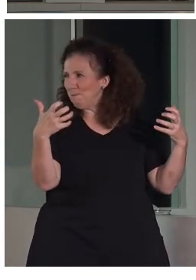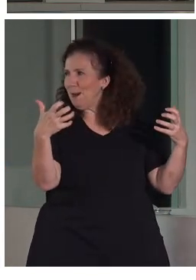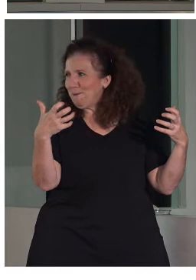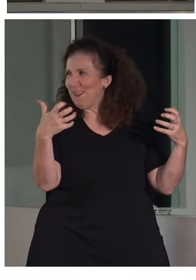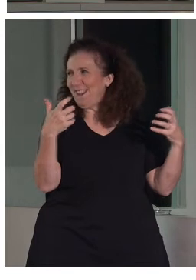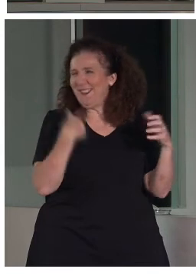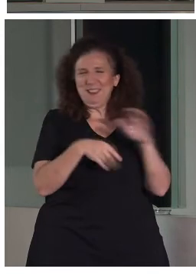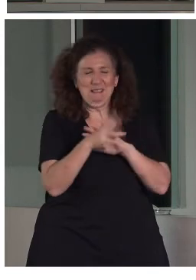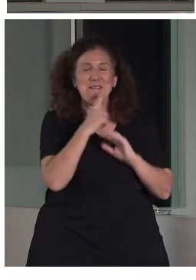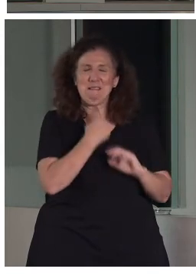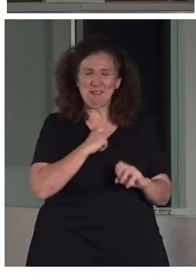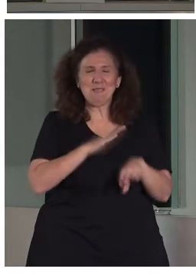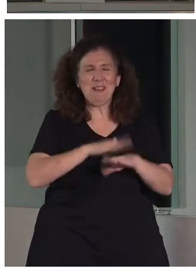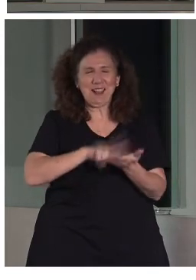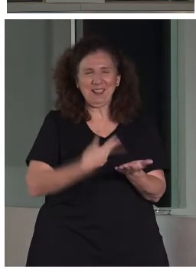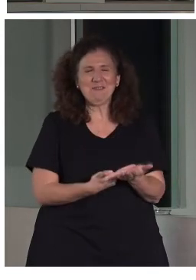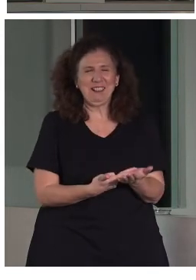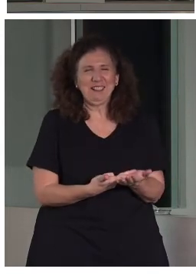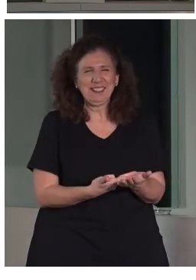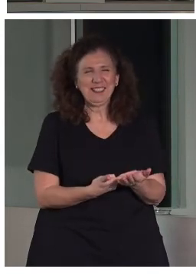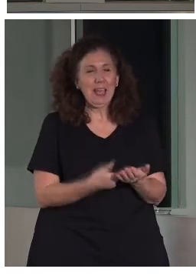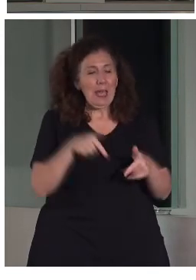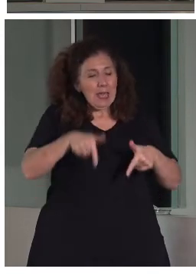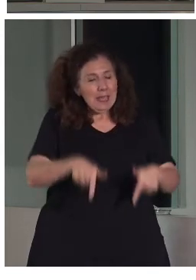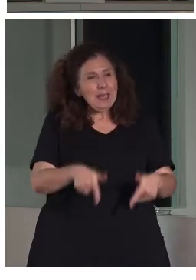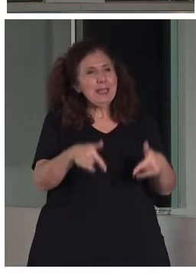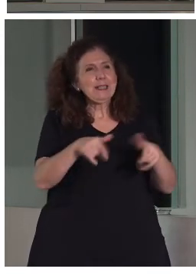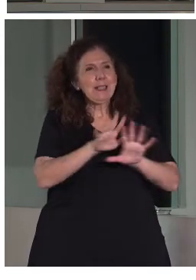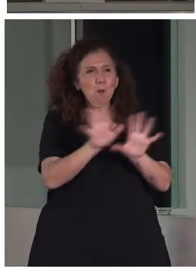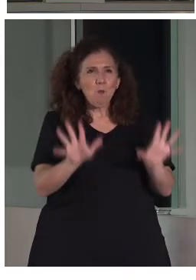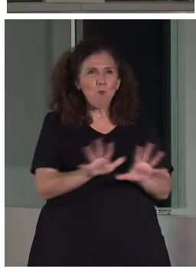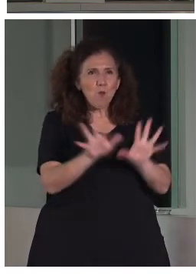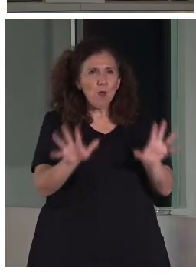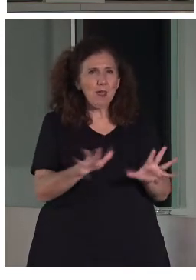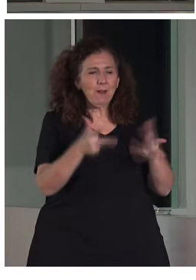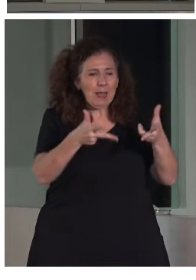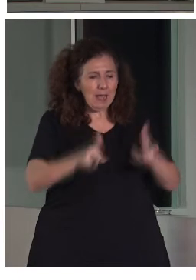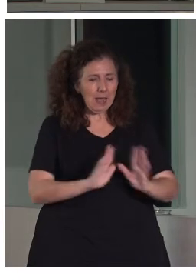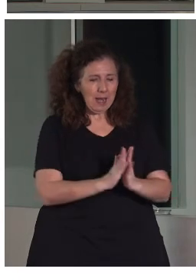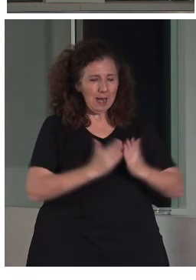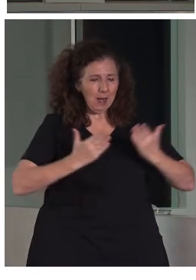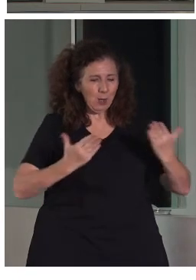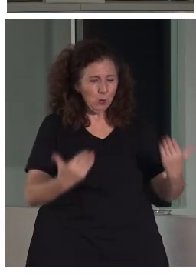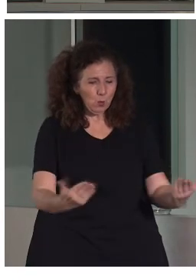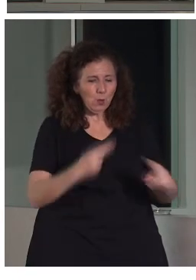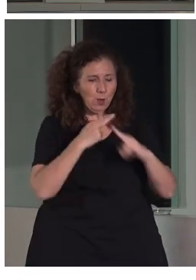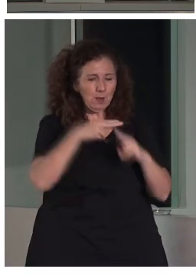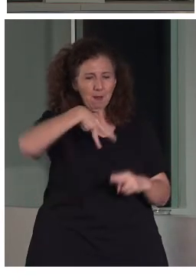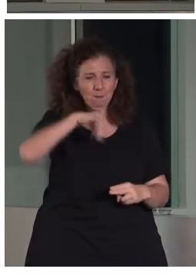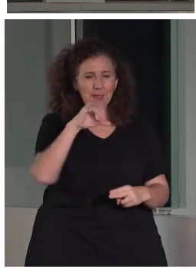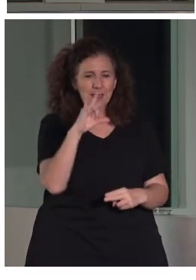lengua de signos, pero lo siento. Este mueble litúrgico, el apoyo del asiento, llamado misericordia,